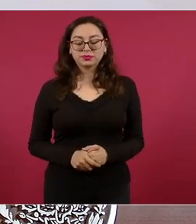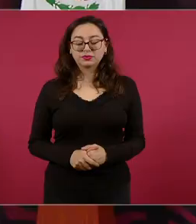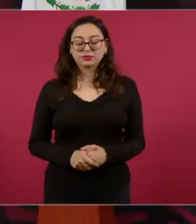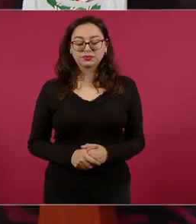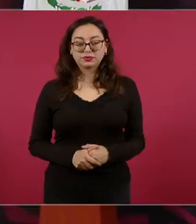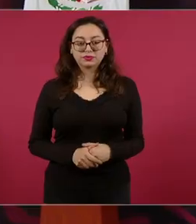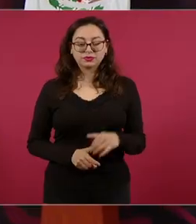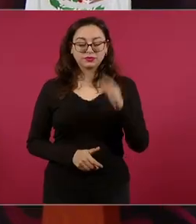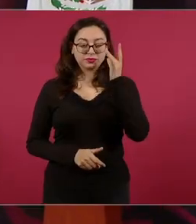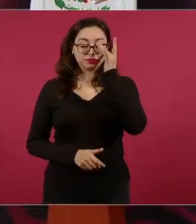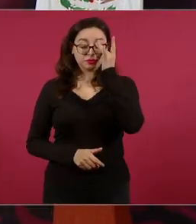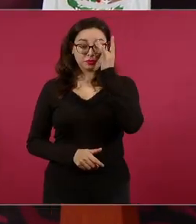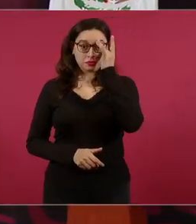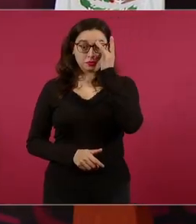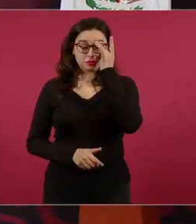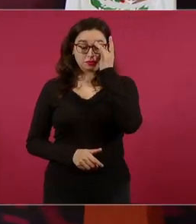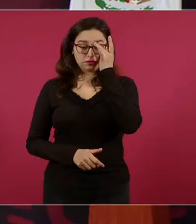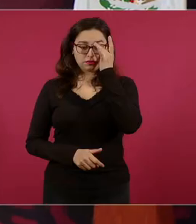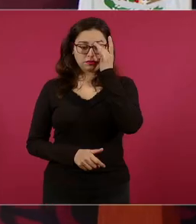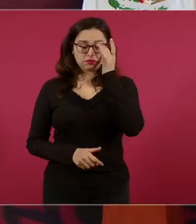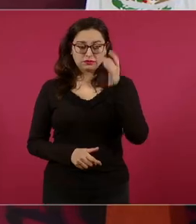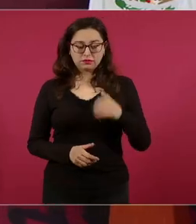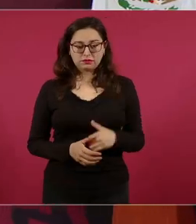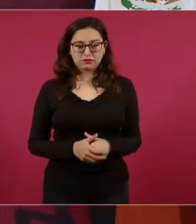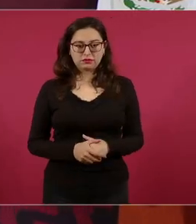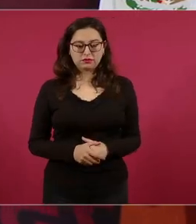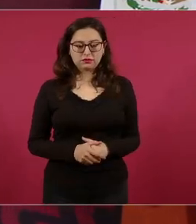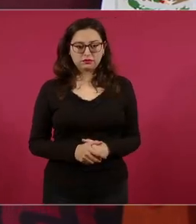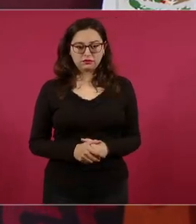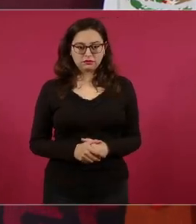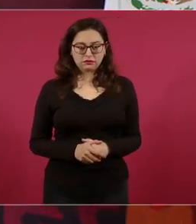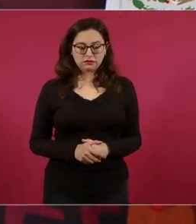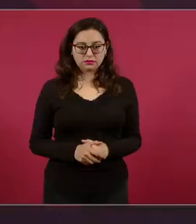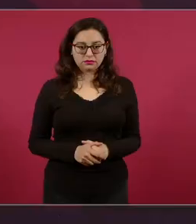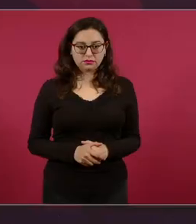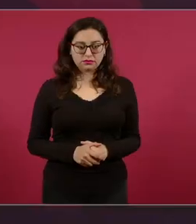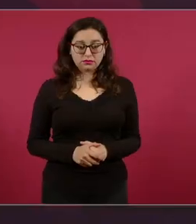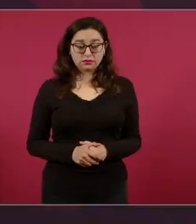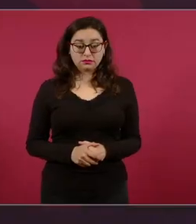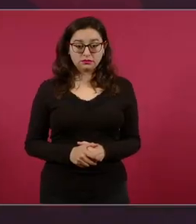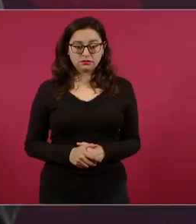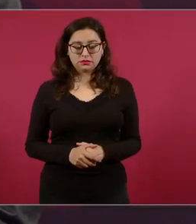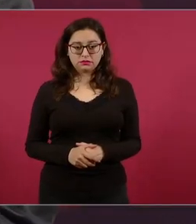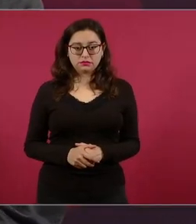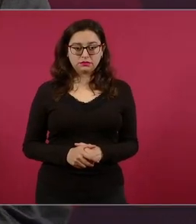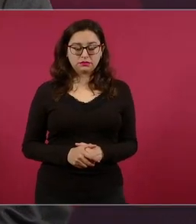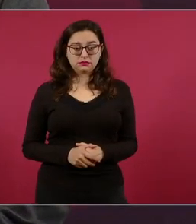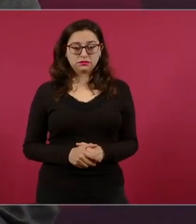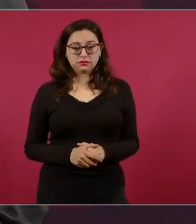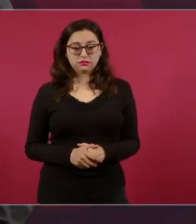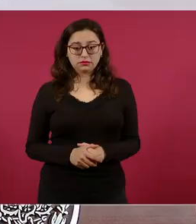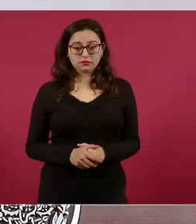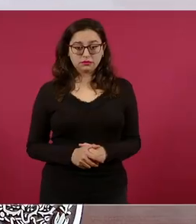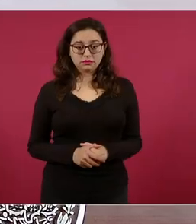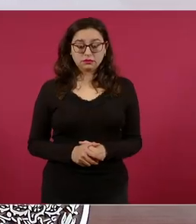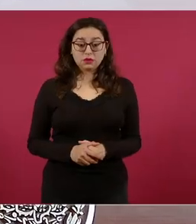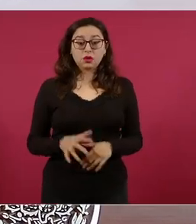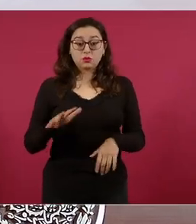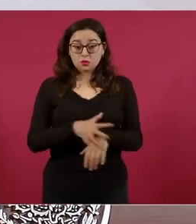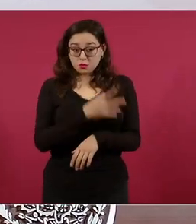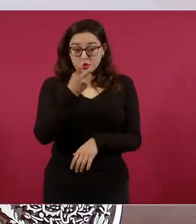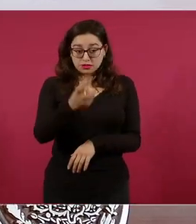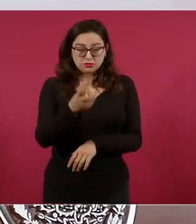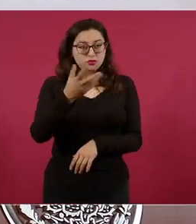Por eso se dice que la voz del pueblo es la voz de Dios,